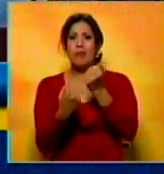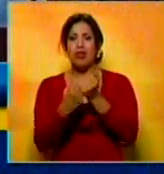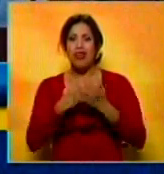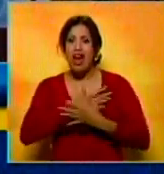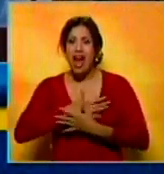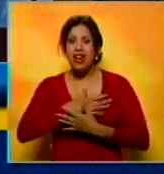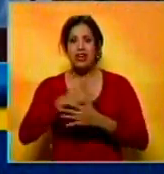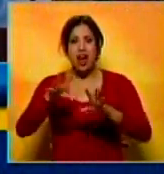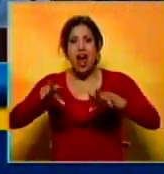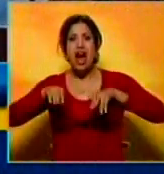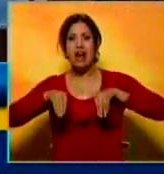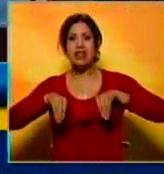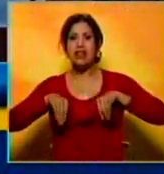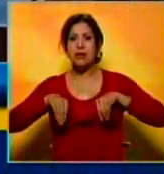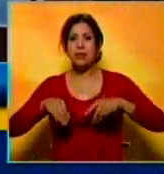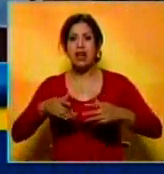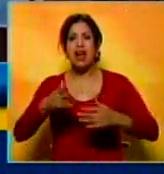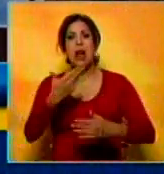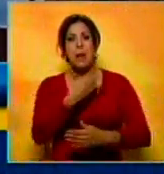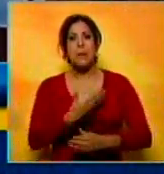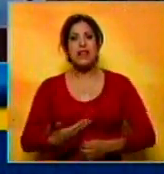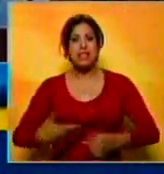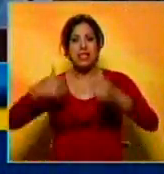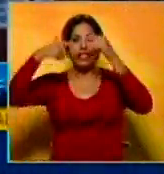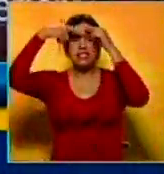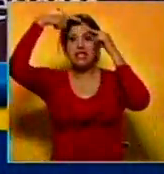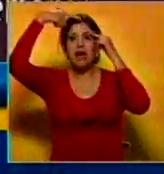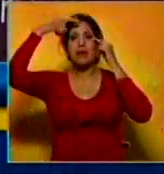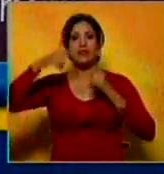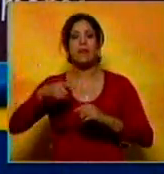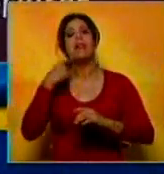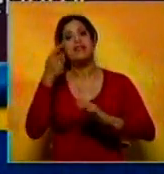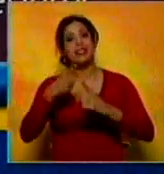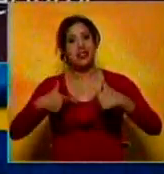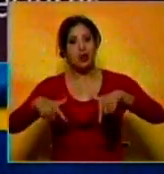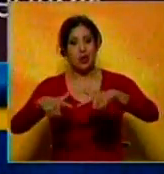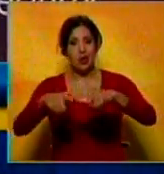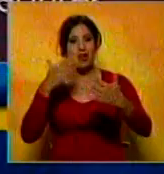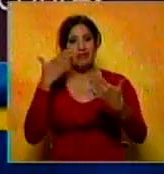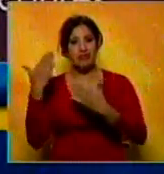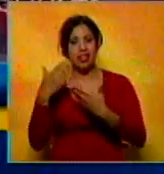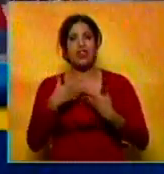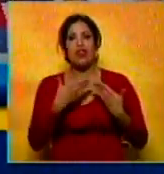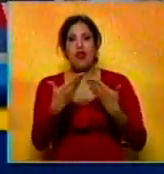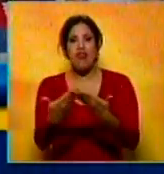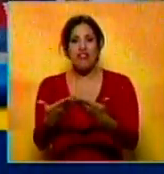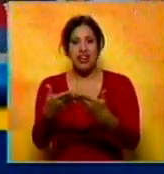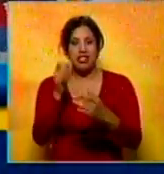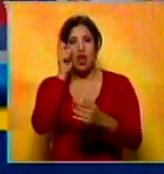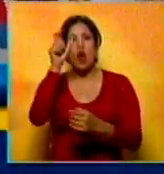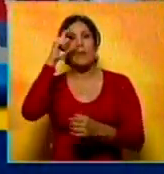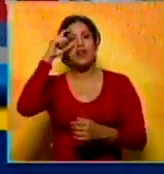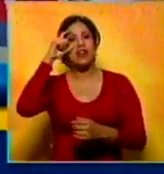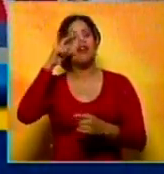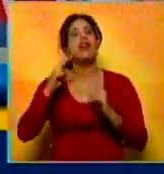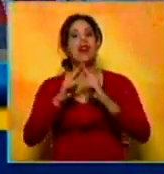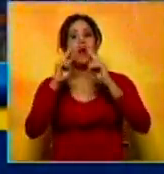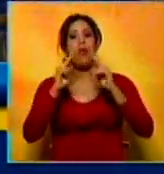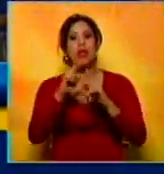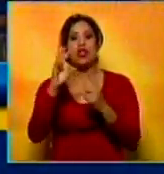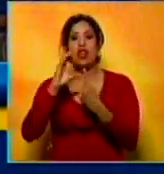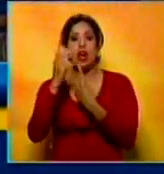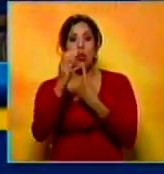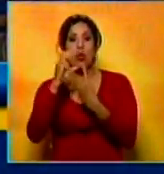de afecto, de reconocimiento al presidente Hugo Chávez. Los espacios de la Cancillería fueron ofrecidos por Elia Jaua para el encuentro